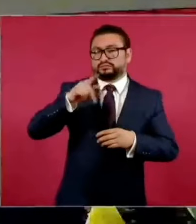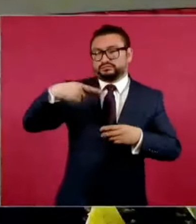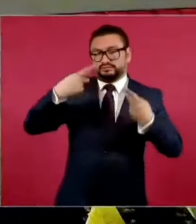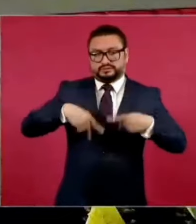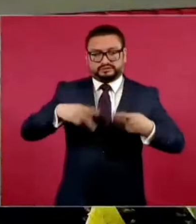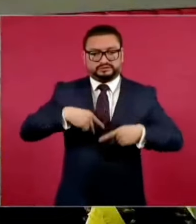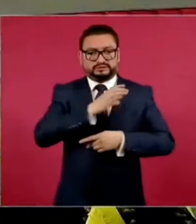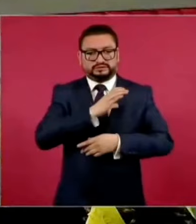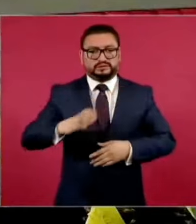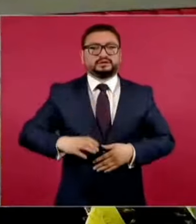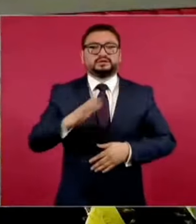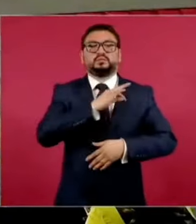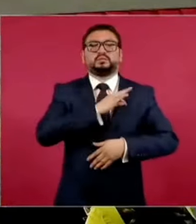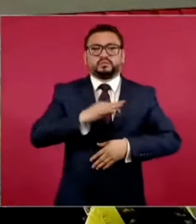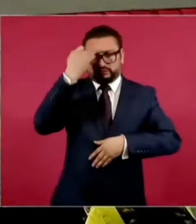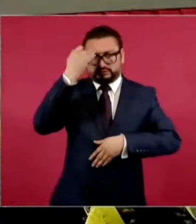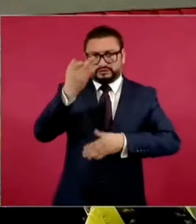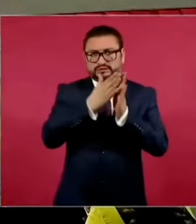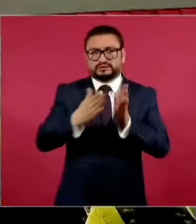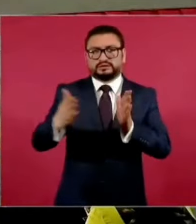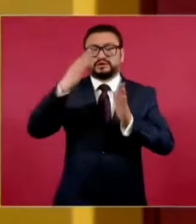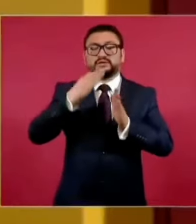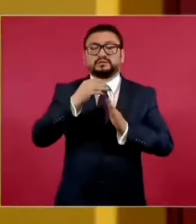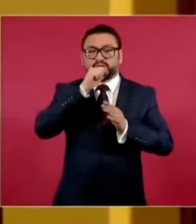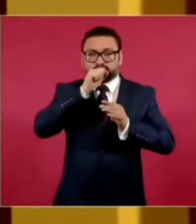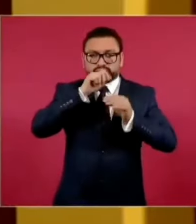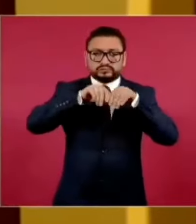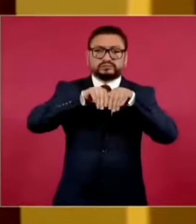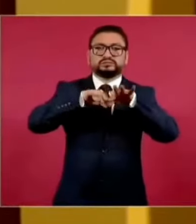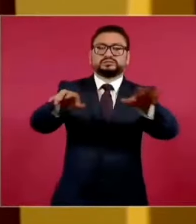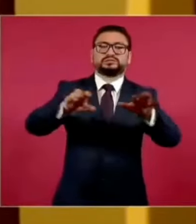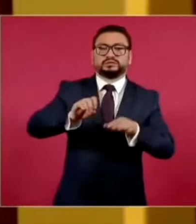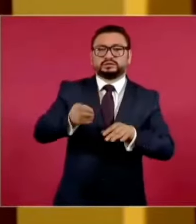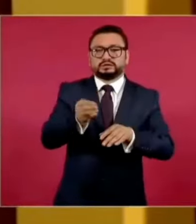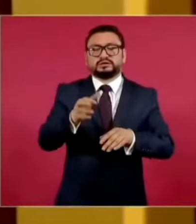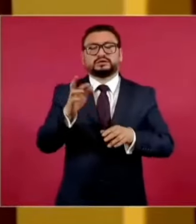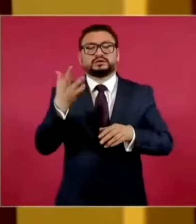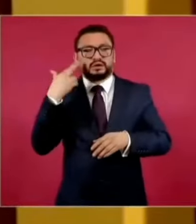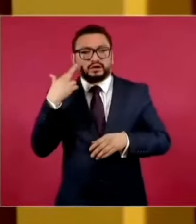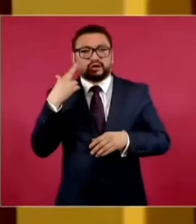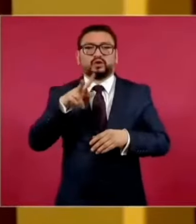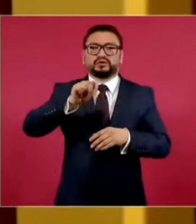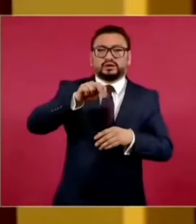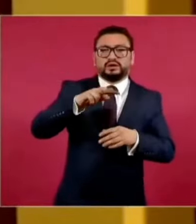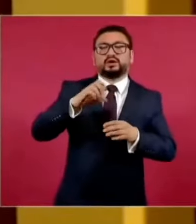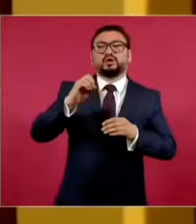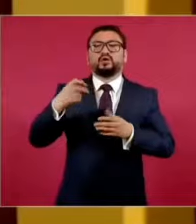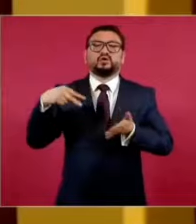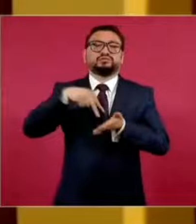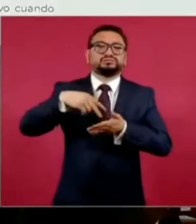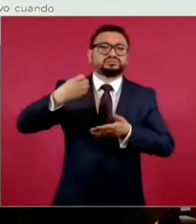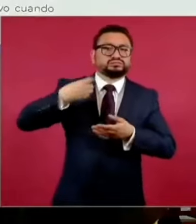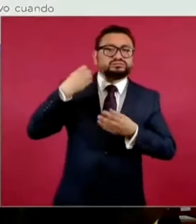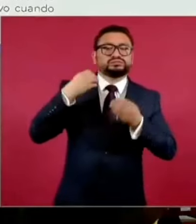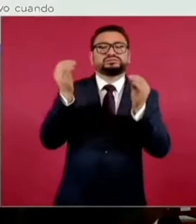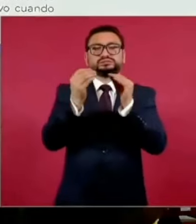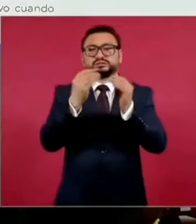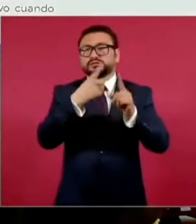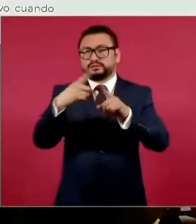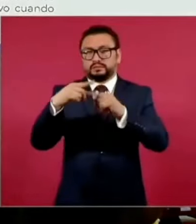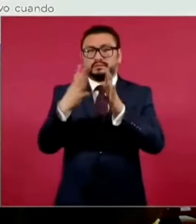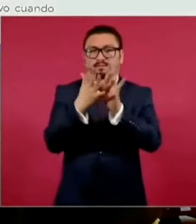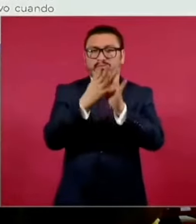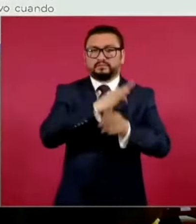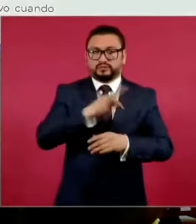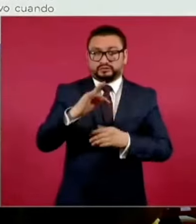a tiempos de radio y televisión para poder difundir propuestas y podrán participar en foros de debate. Los partidos